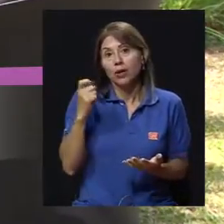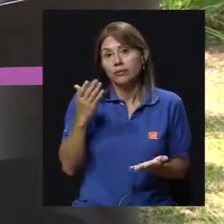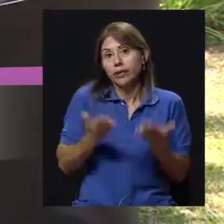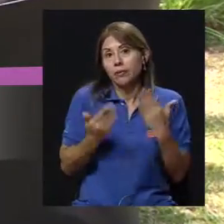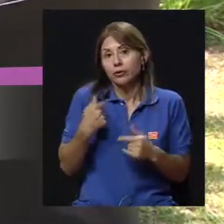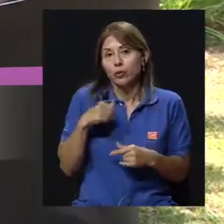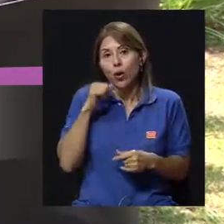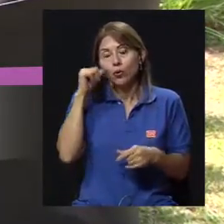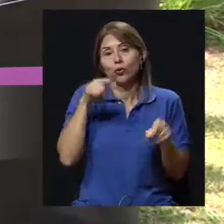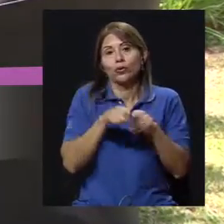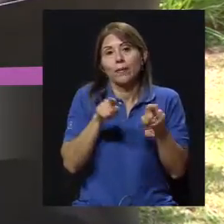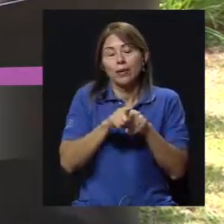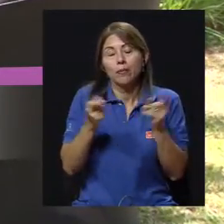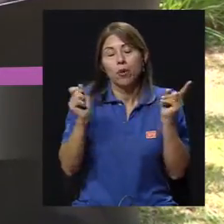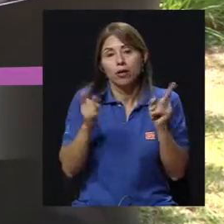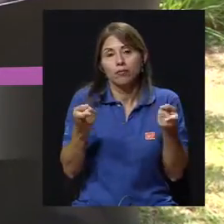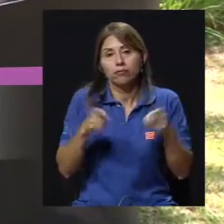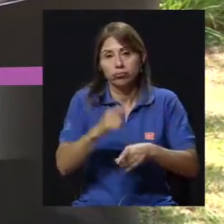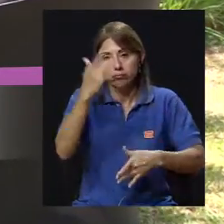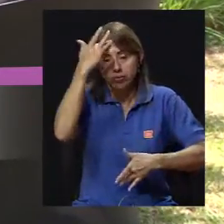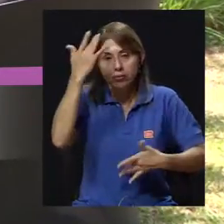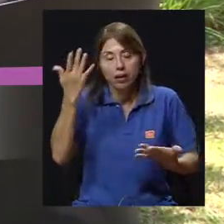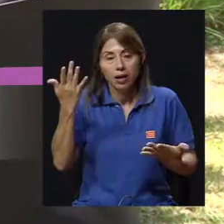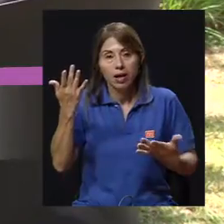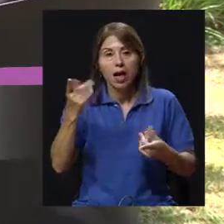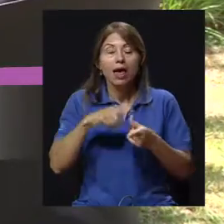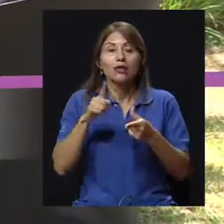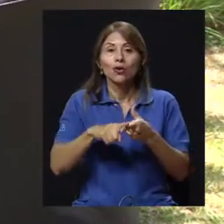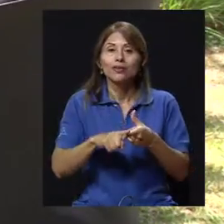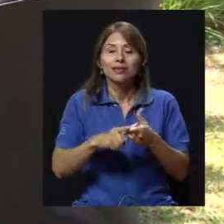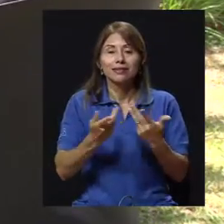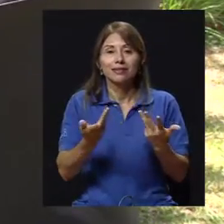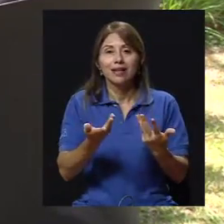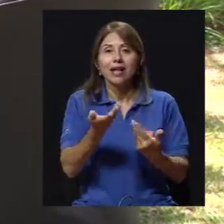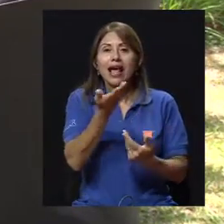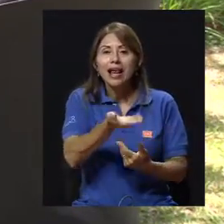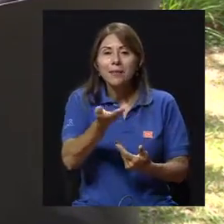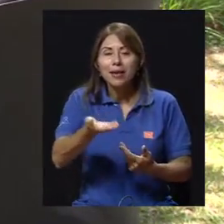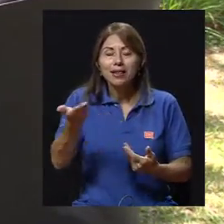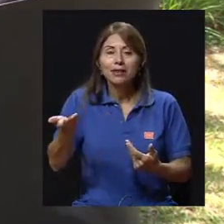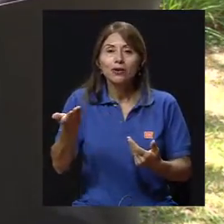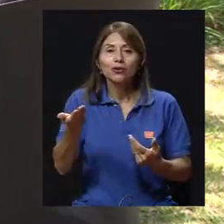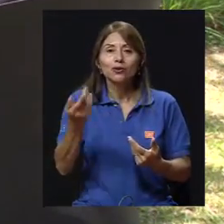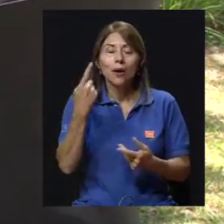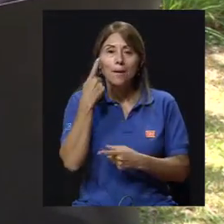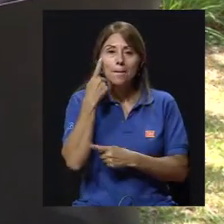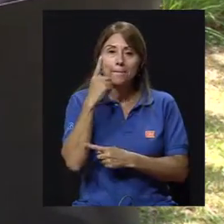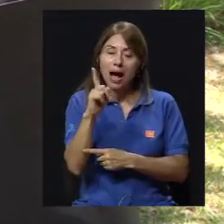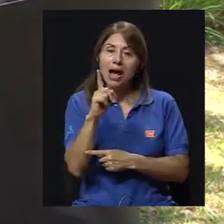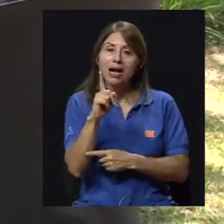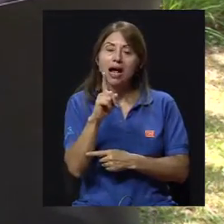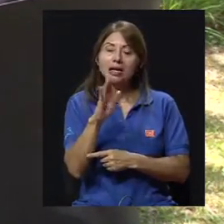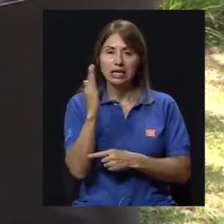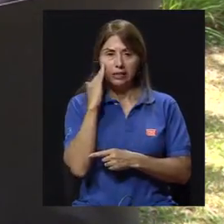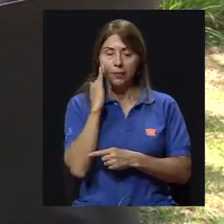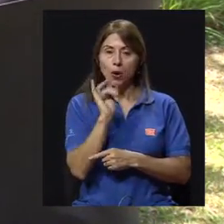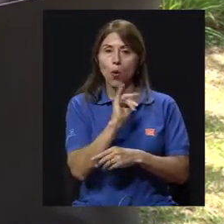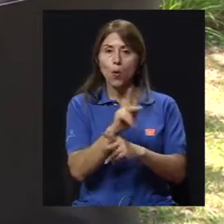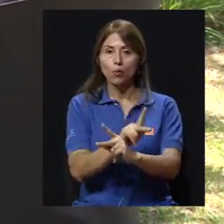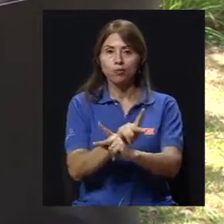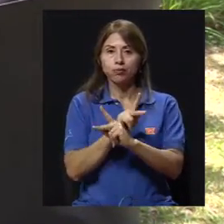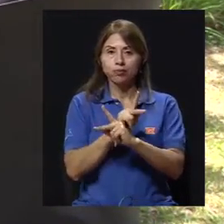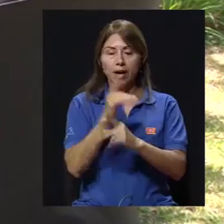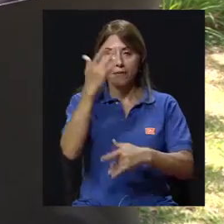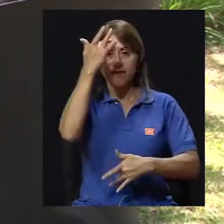le dé una hepatitis A y tome agua contaminada, entonces son elementos que se pueden considerar para asumirlos como prevención